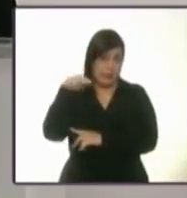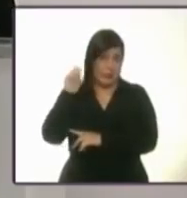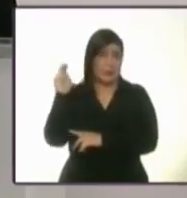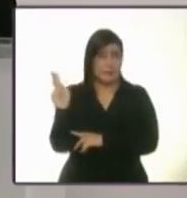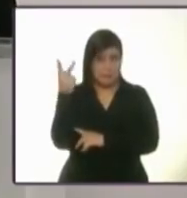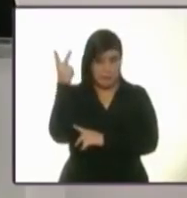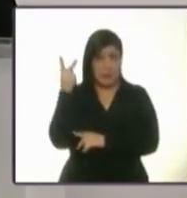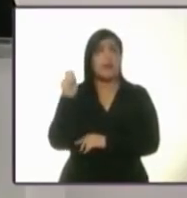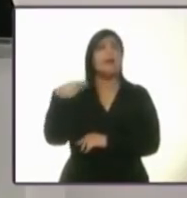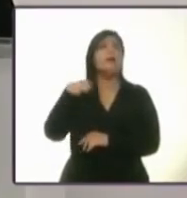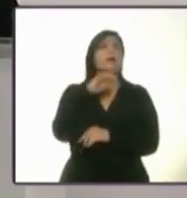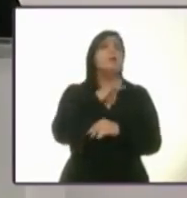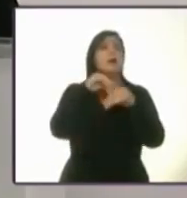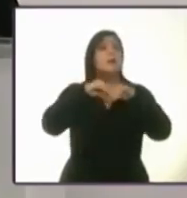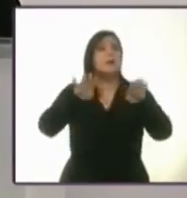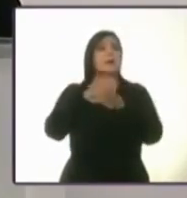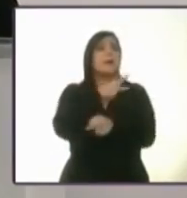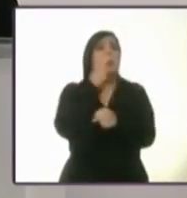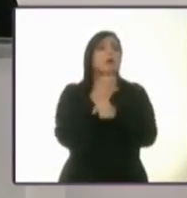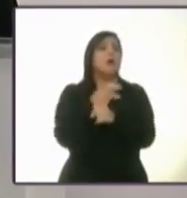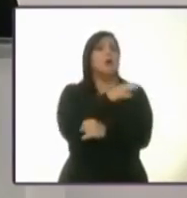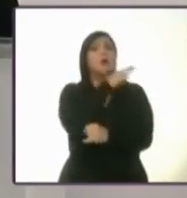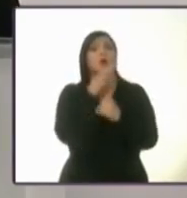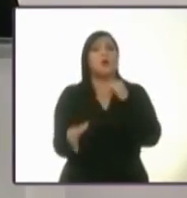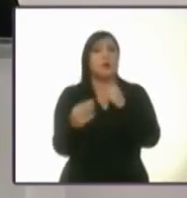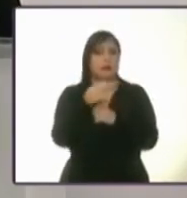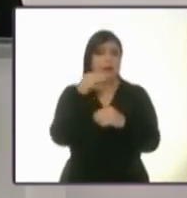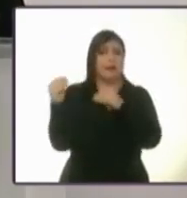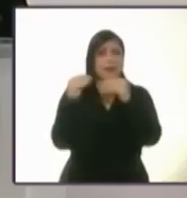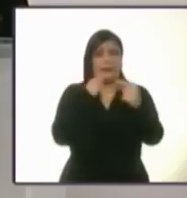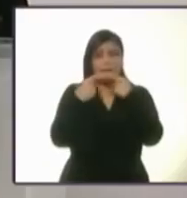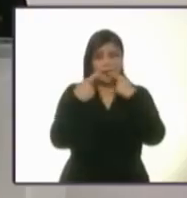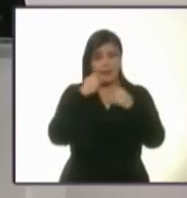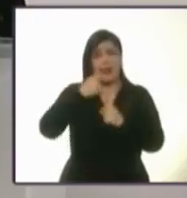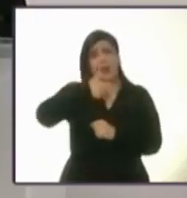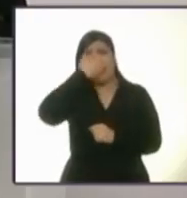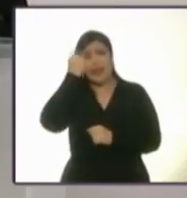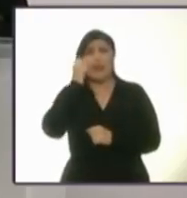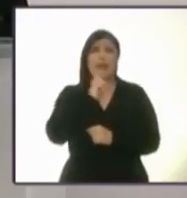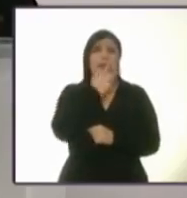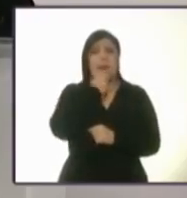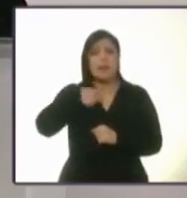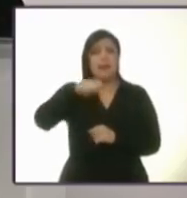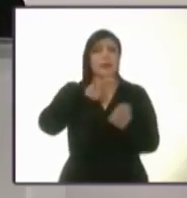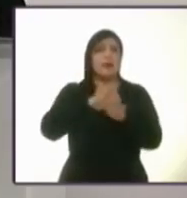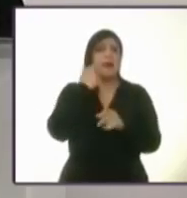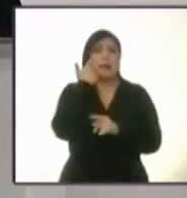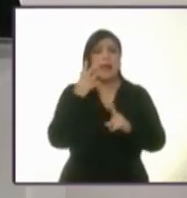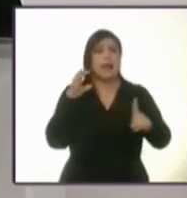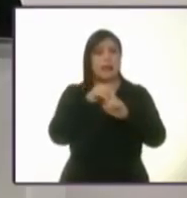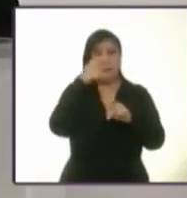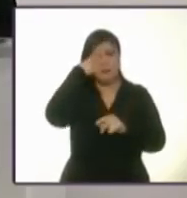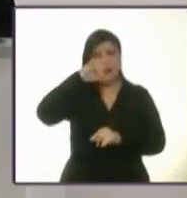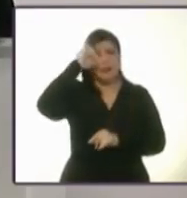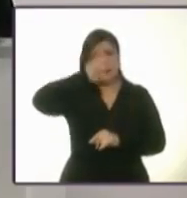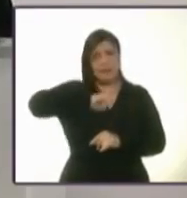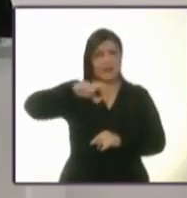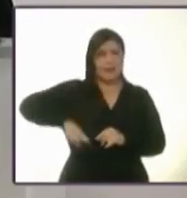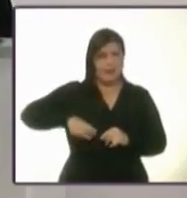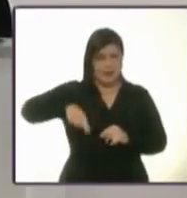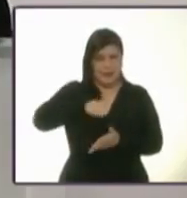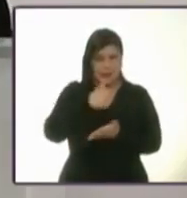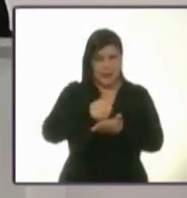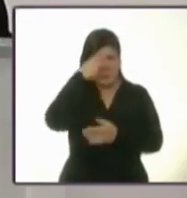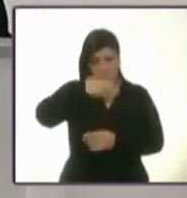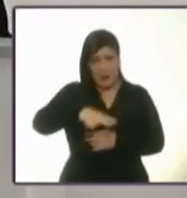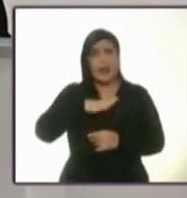transmitimos el tercer y último debate de las candidatas y los candidatos que buscan la jefatura de gobierno. Durante las próximas